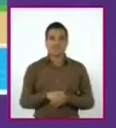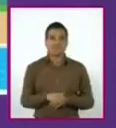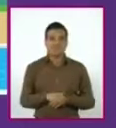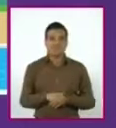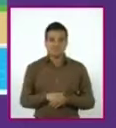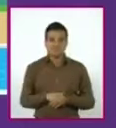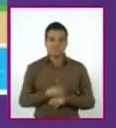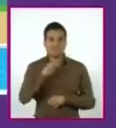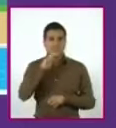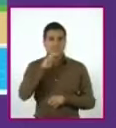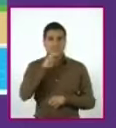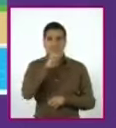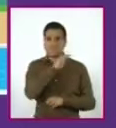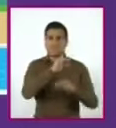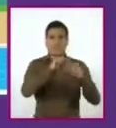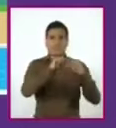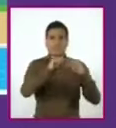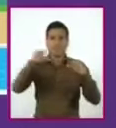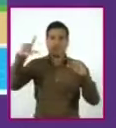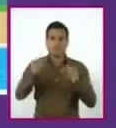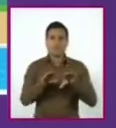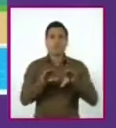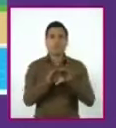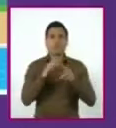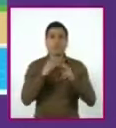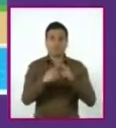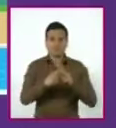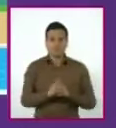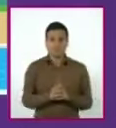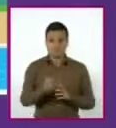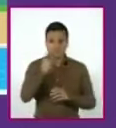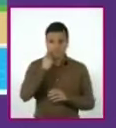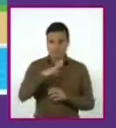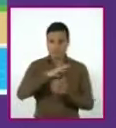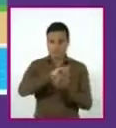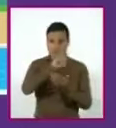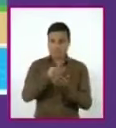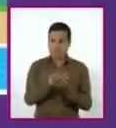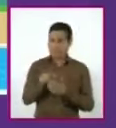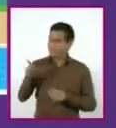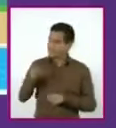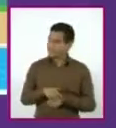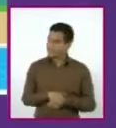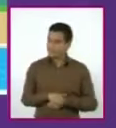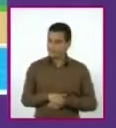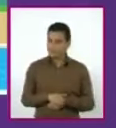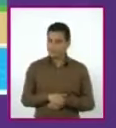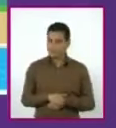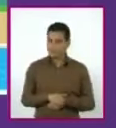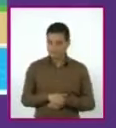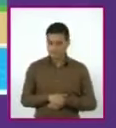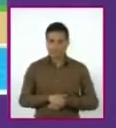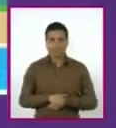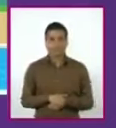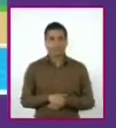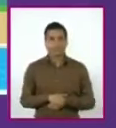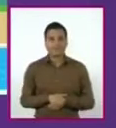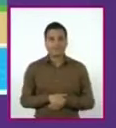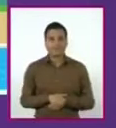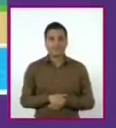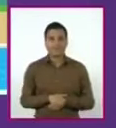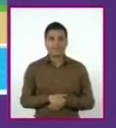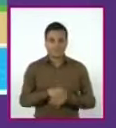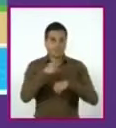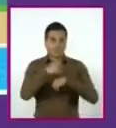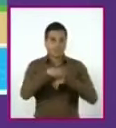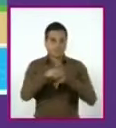la rapidez adquirida durante la caída, empleamos la fórmula velocidad final igual a la aceleración por tiempo. Sustituimos